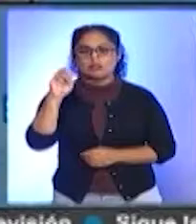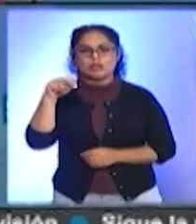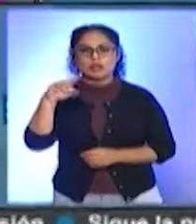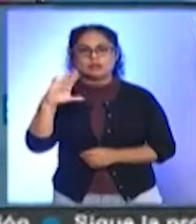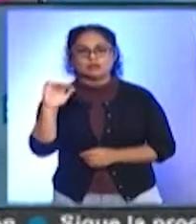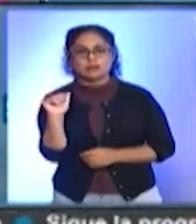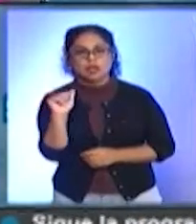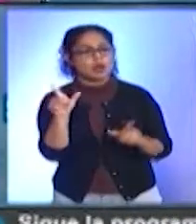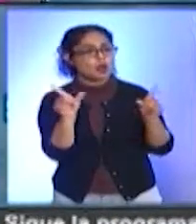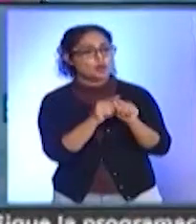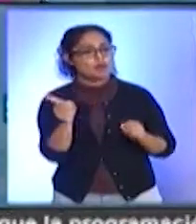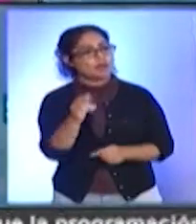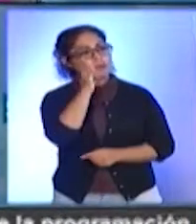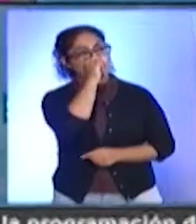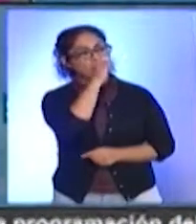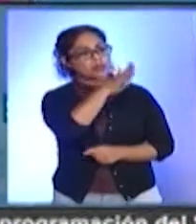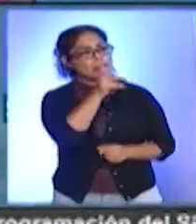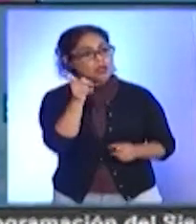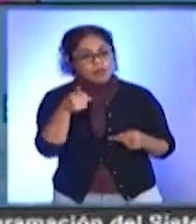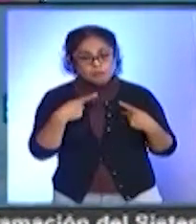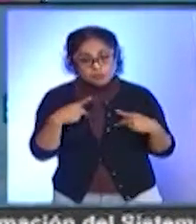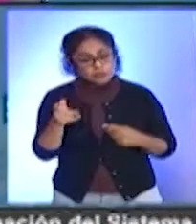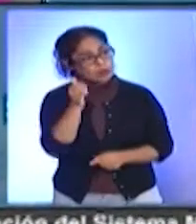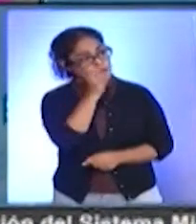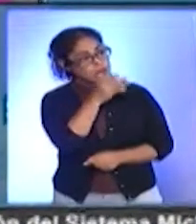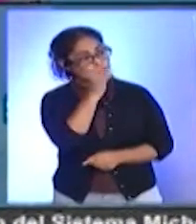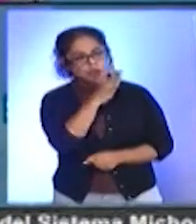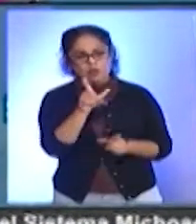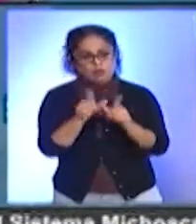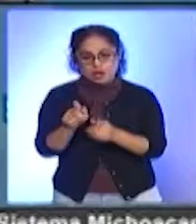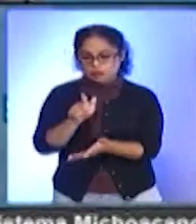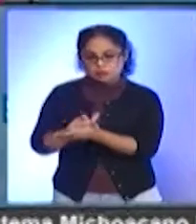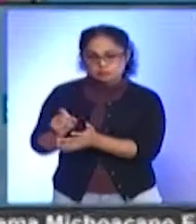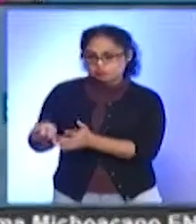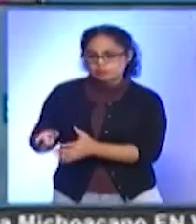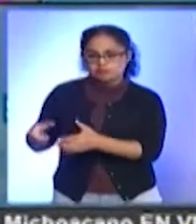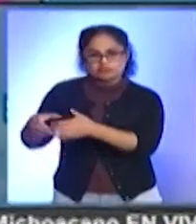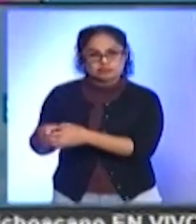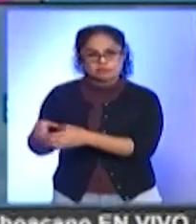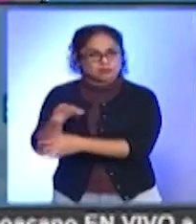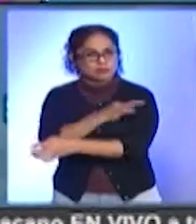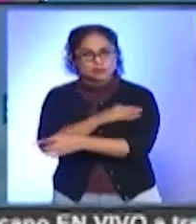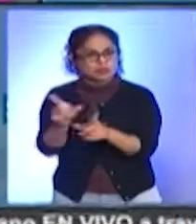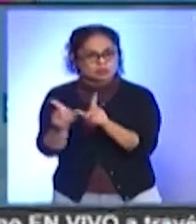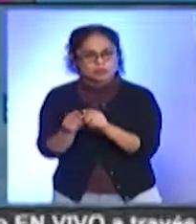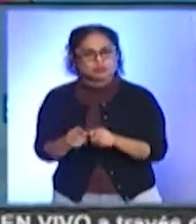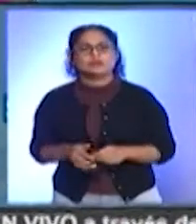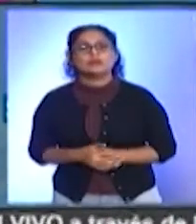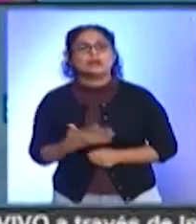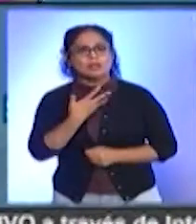a quien las promueve, no serían para la colectividad. Nosotros tenemos aquí planteadas